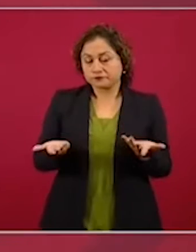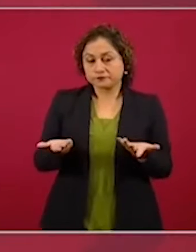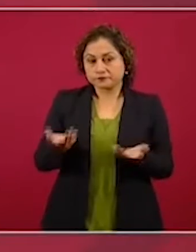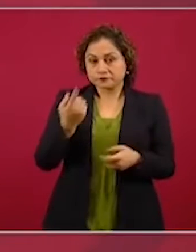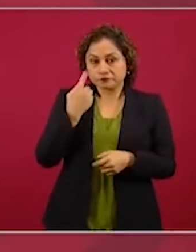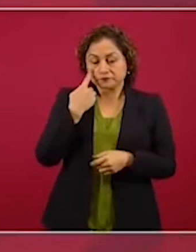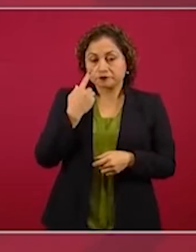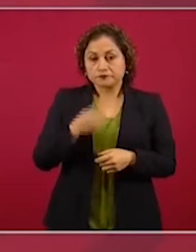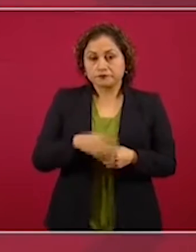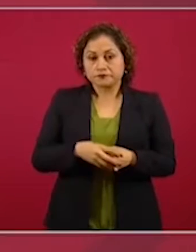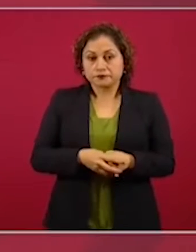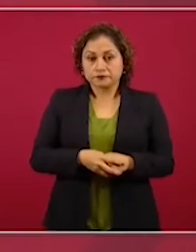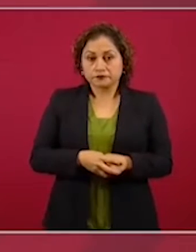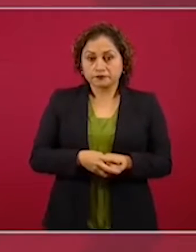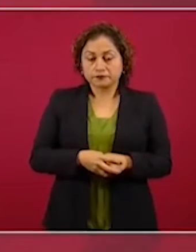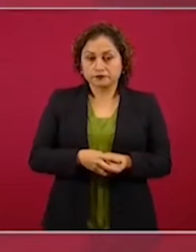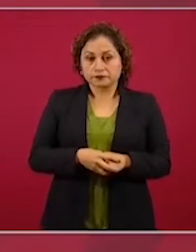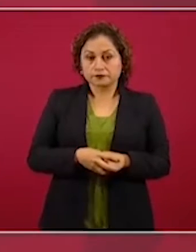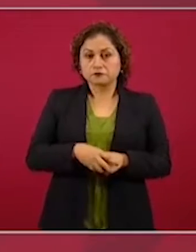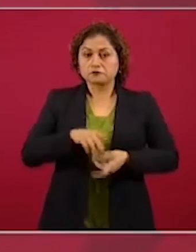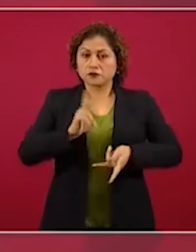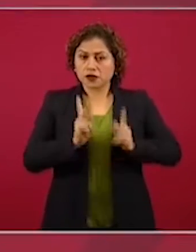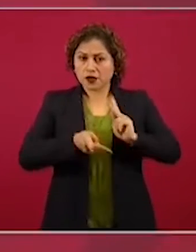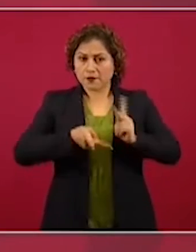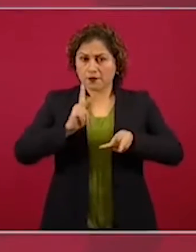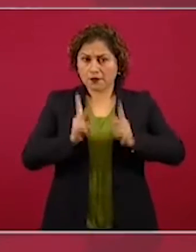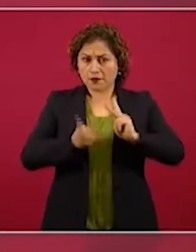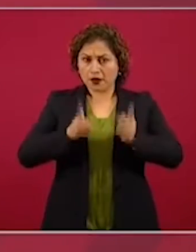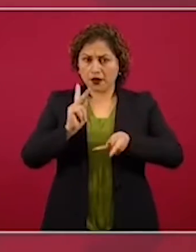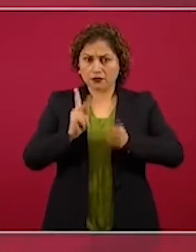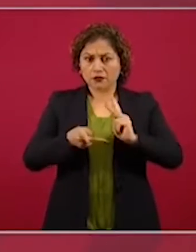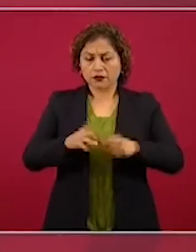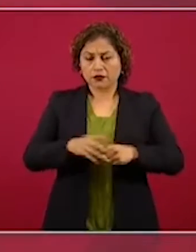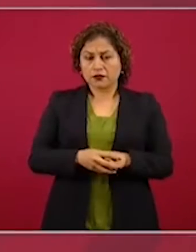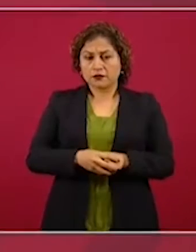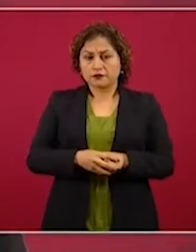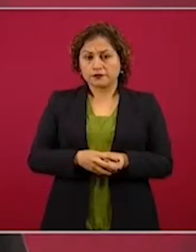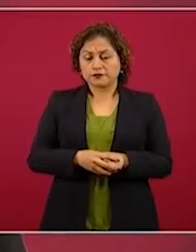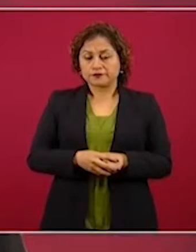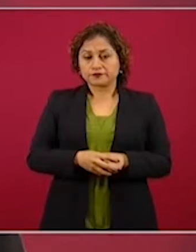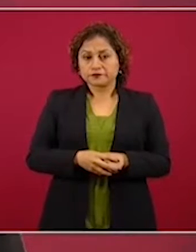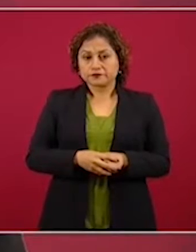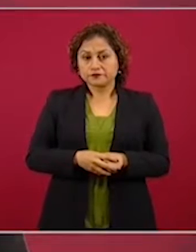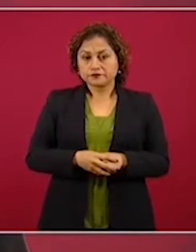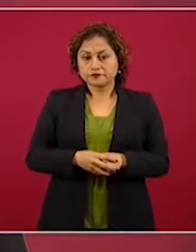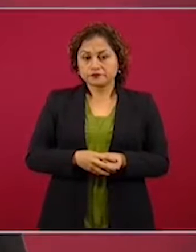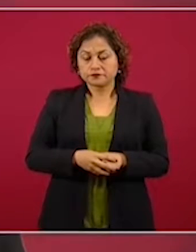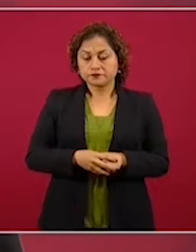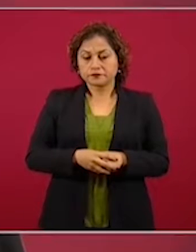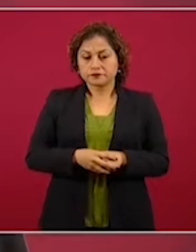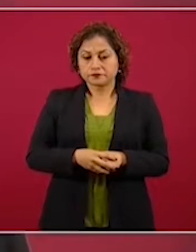Una plática pues